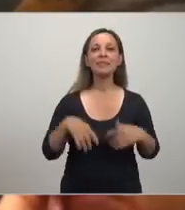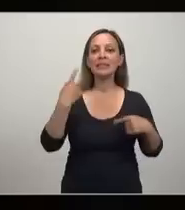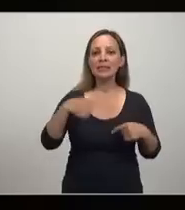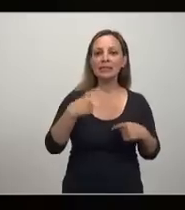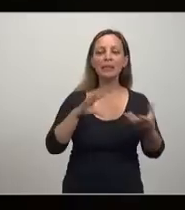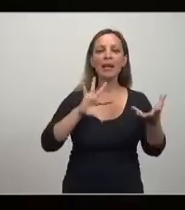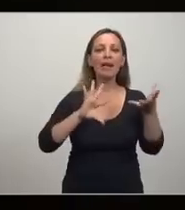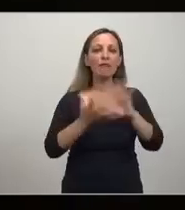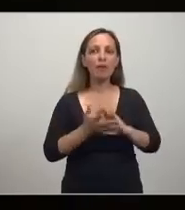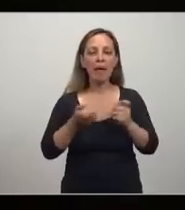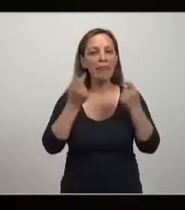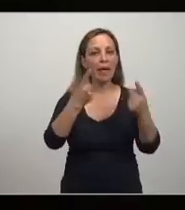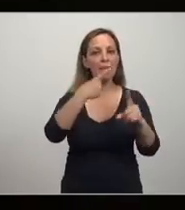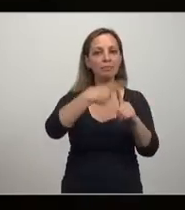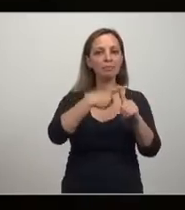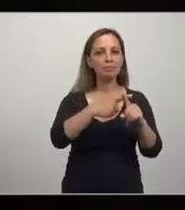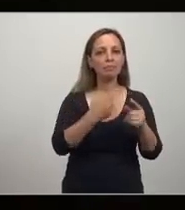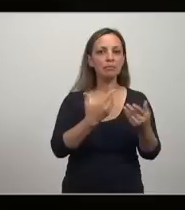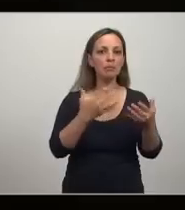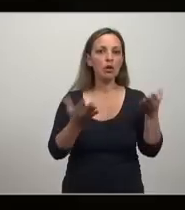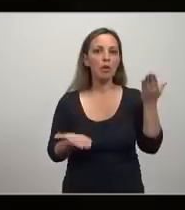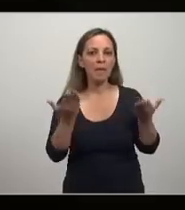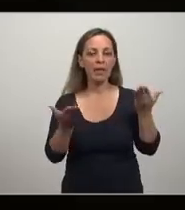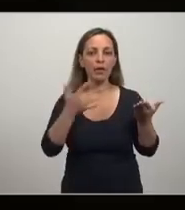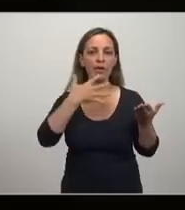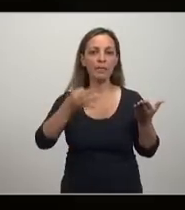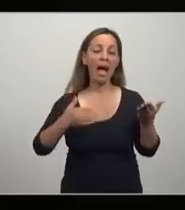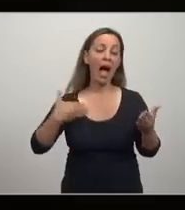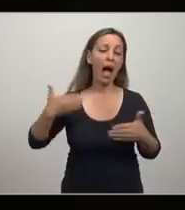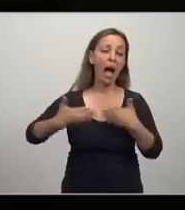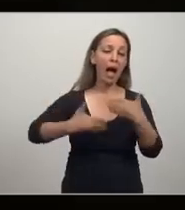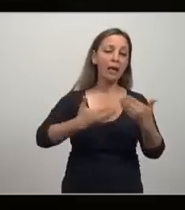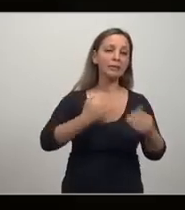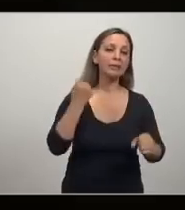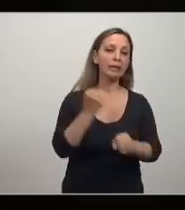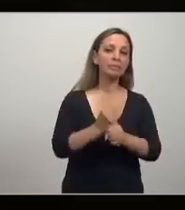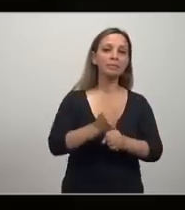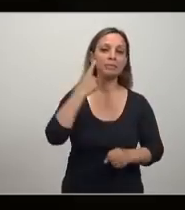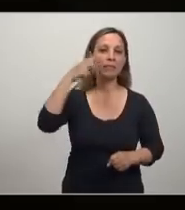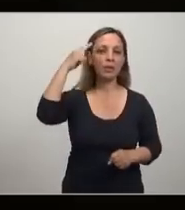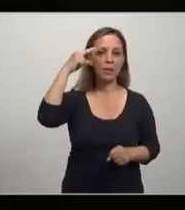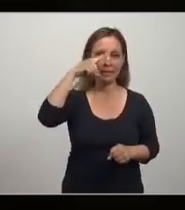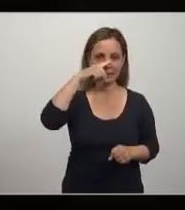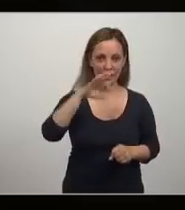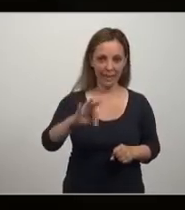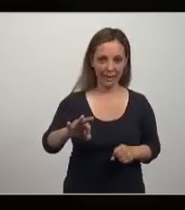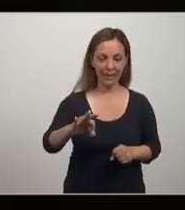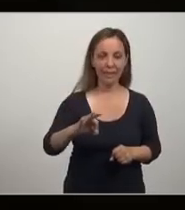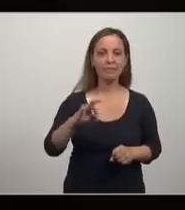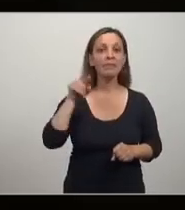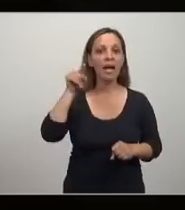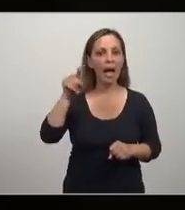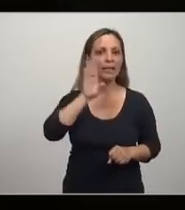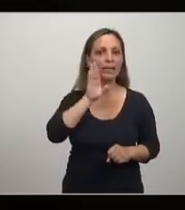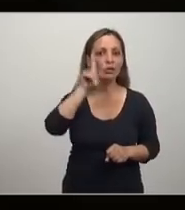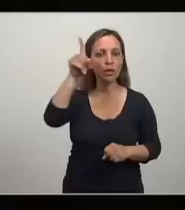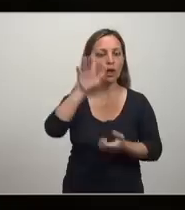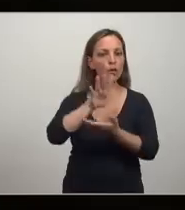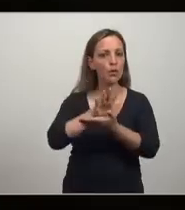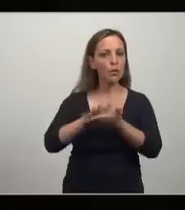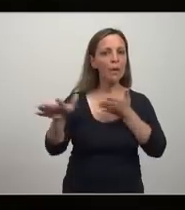respondían de forma satisfactoria a la realidad hasta que llegaron los años 70. En 1973, Estados Unidos sufrió un nuevo fenómeno.